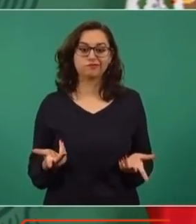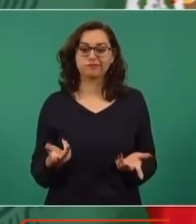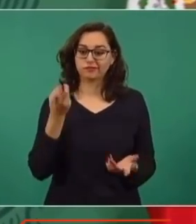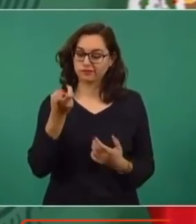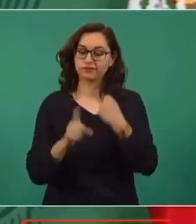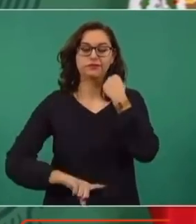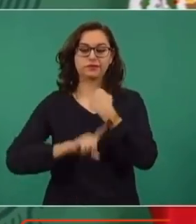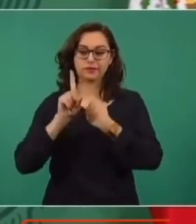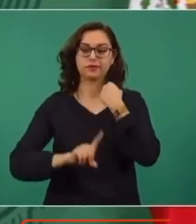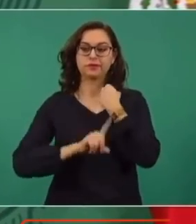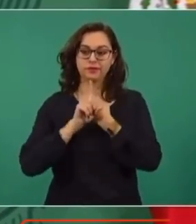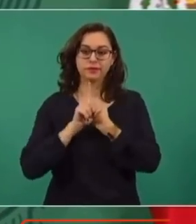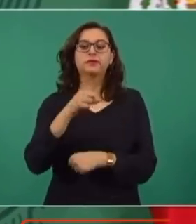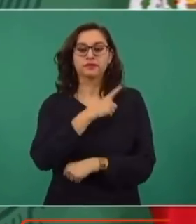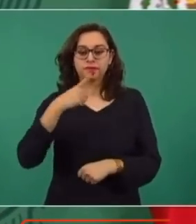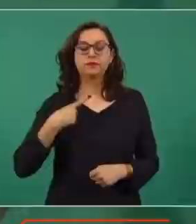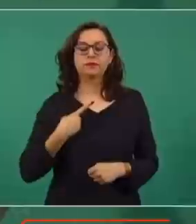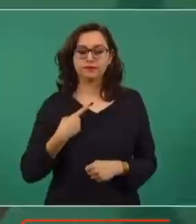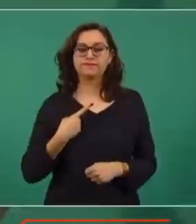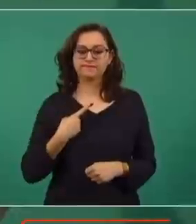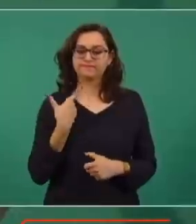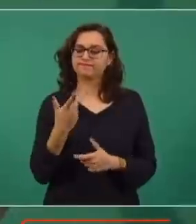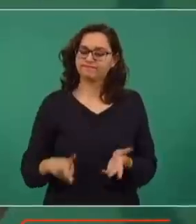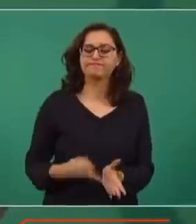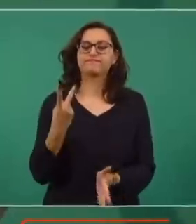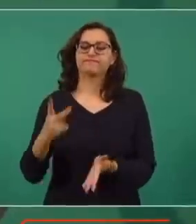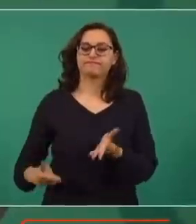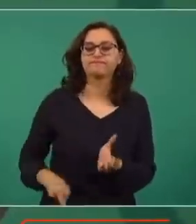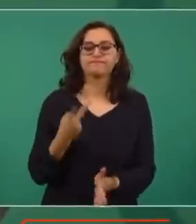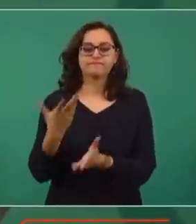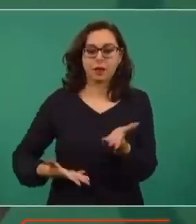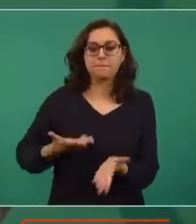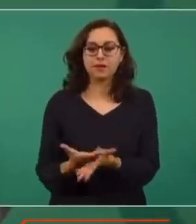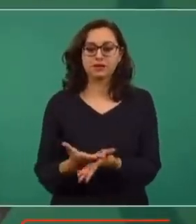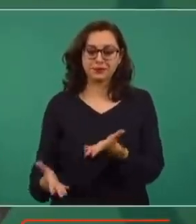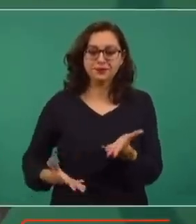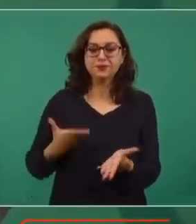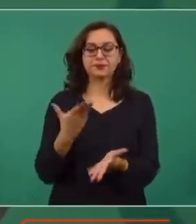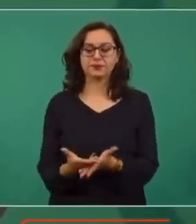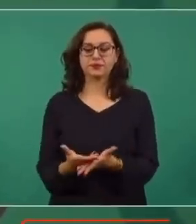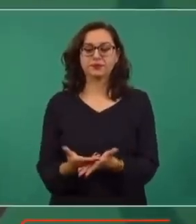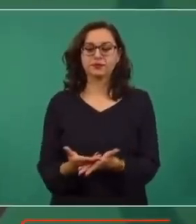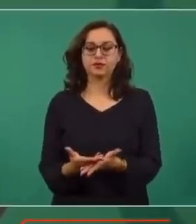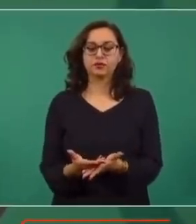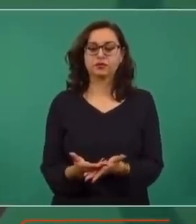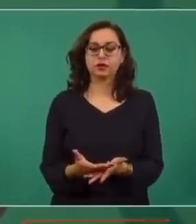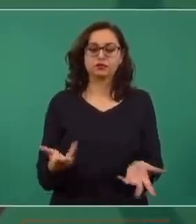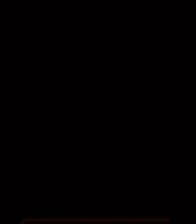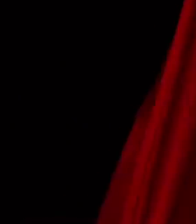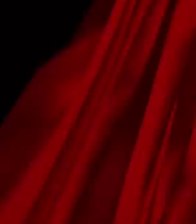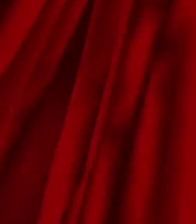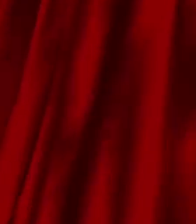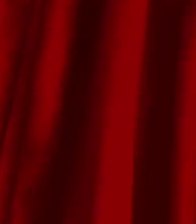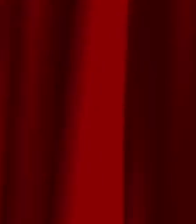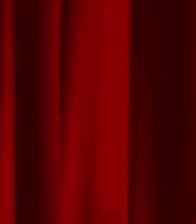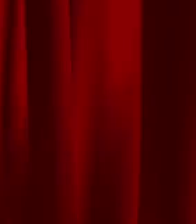eso lo tenemos que seguir planteando para que no haya abusos.